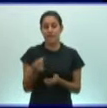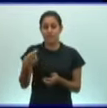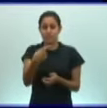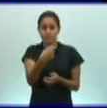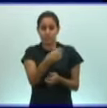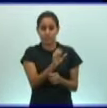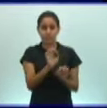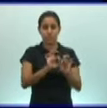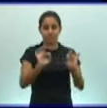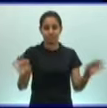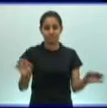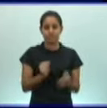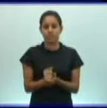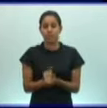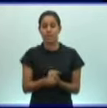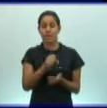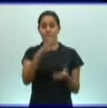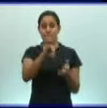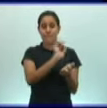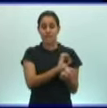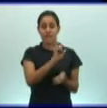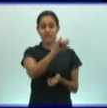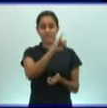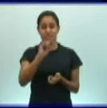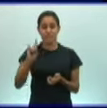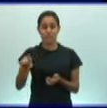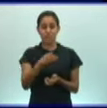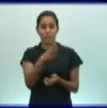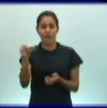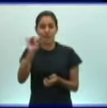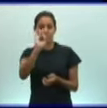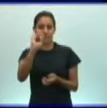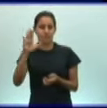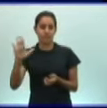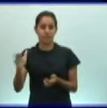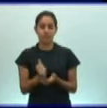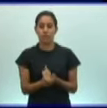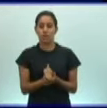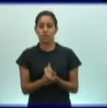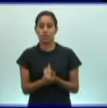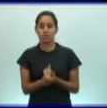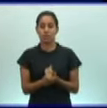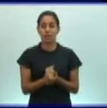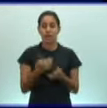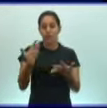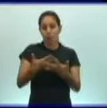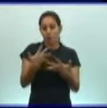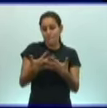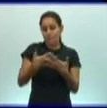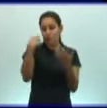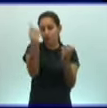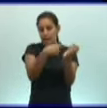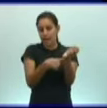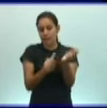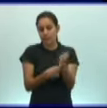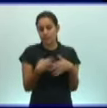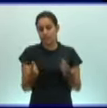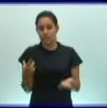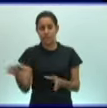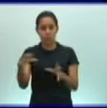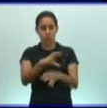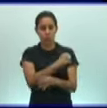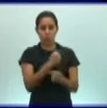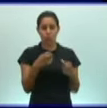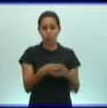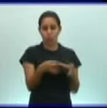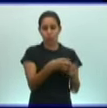los políferos, selenterados, platemintos y nematemintos, vamos a estar estudiando las páginas de la 76 a